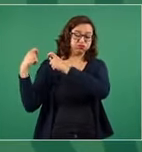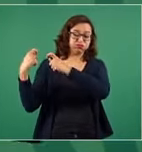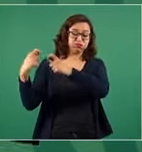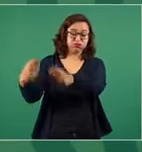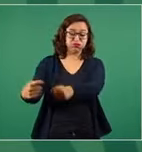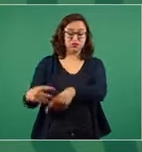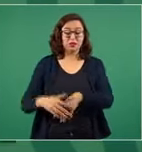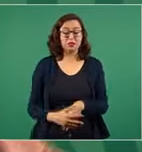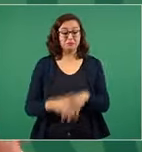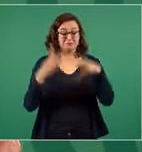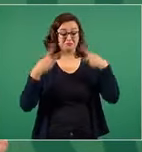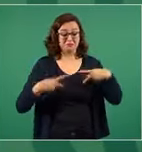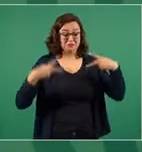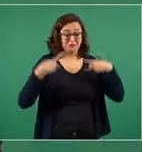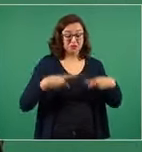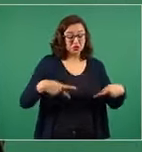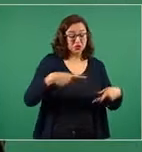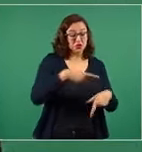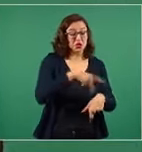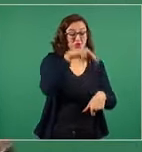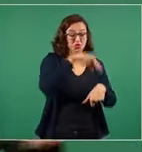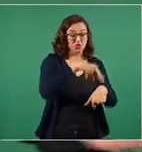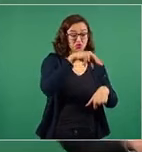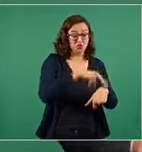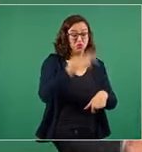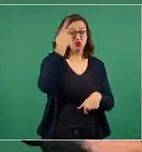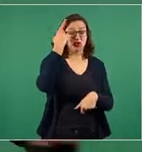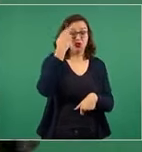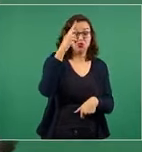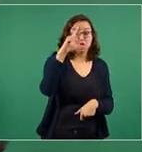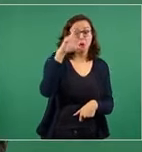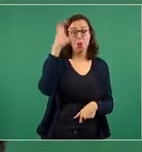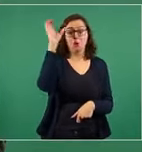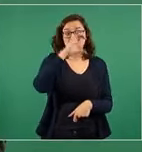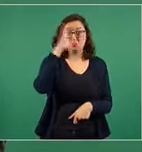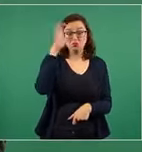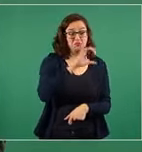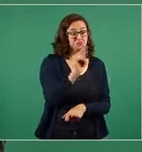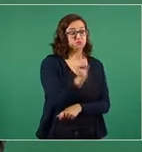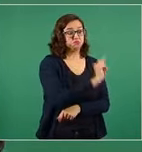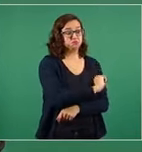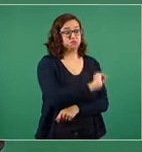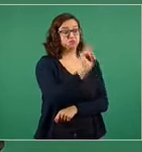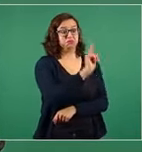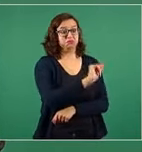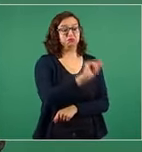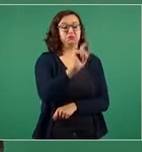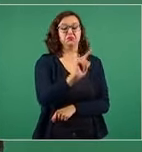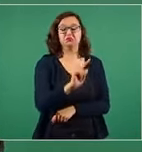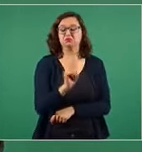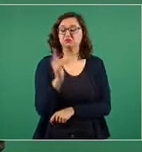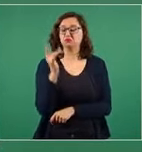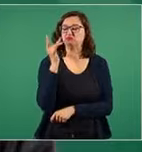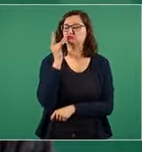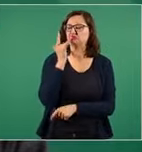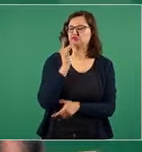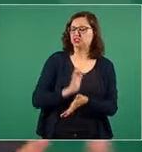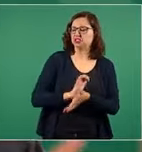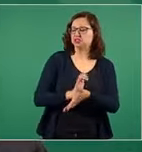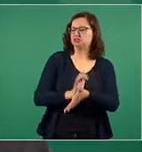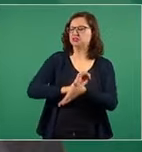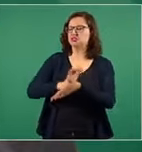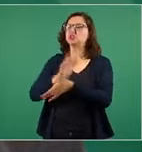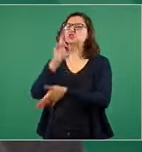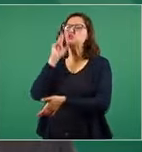son doctores, científicos y que son clasistas, racistas, los que no tienen